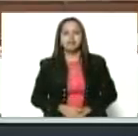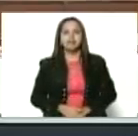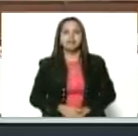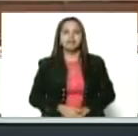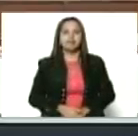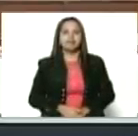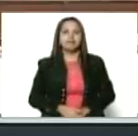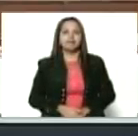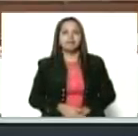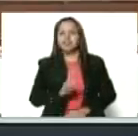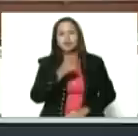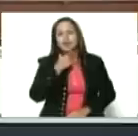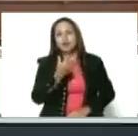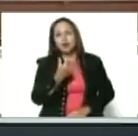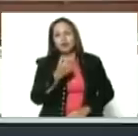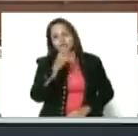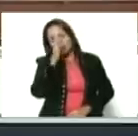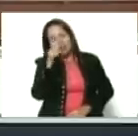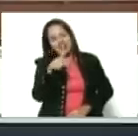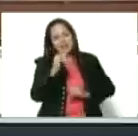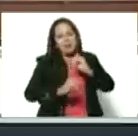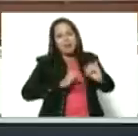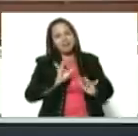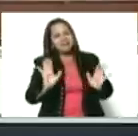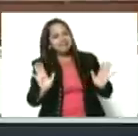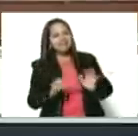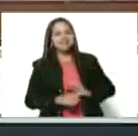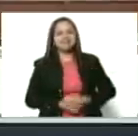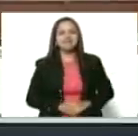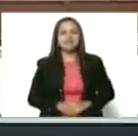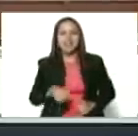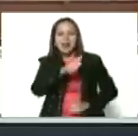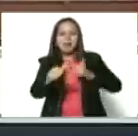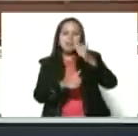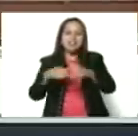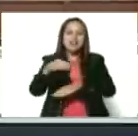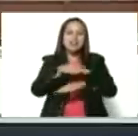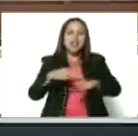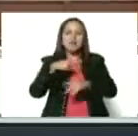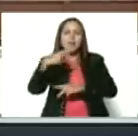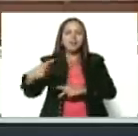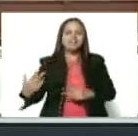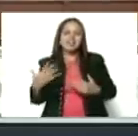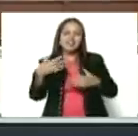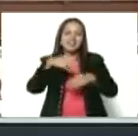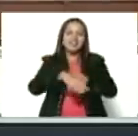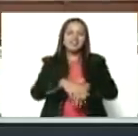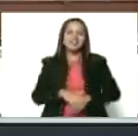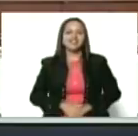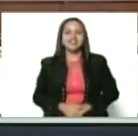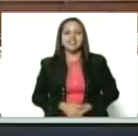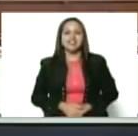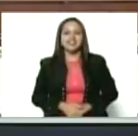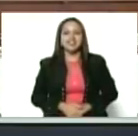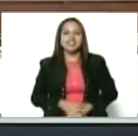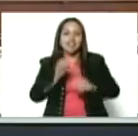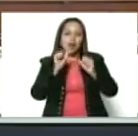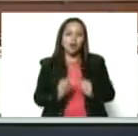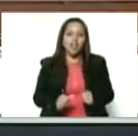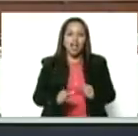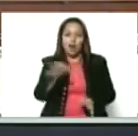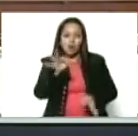No le gustó mi comentario. Está la viceministra de Política Interior y Seguridad Jurídica,